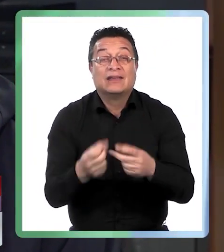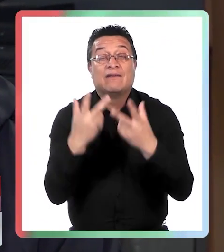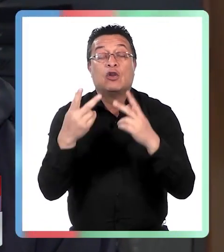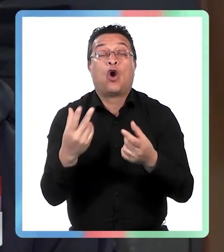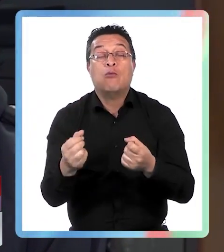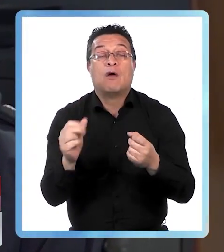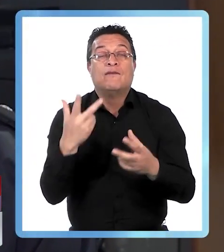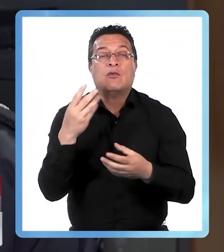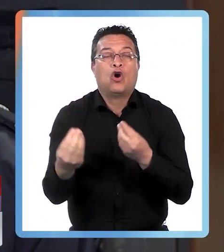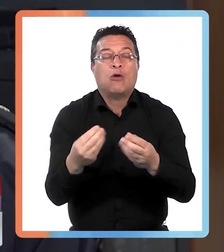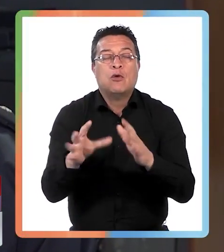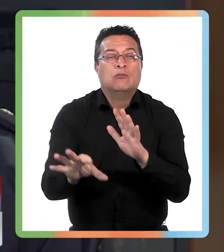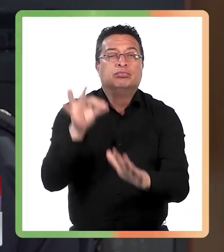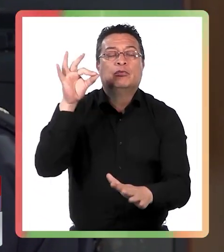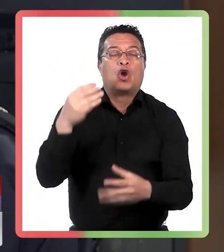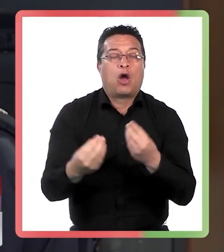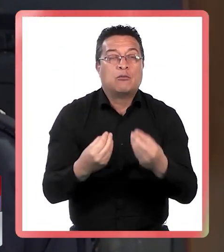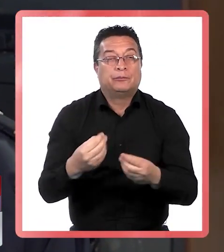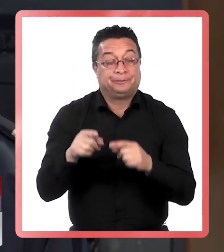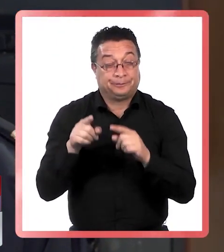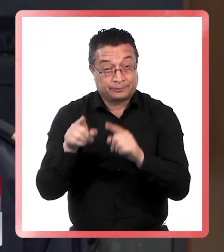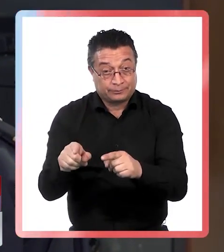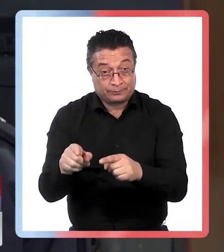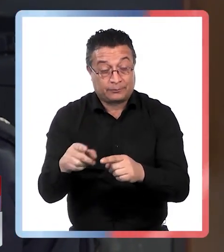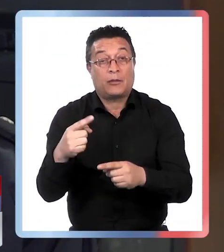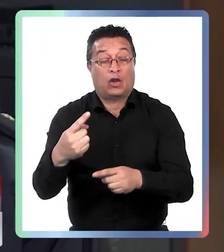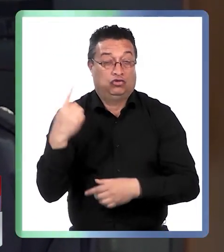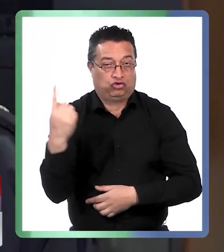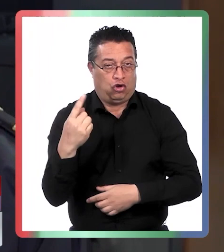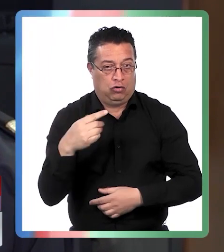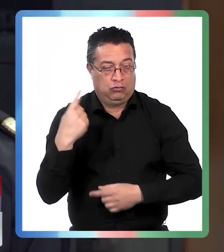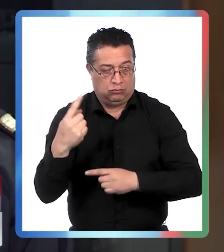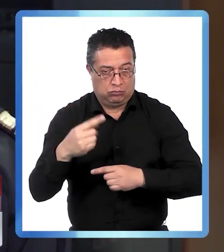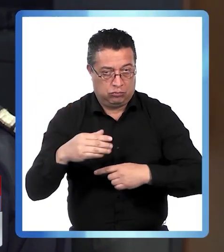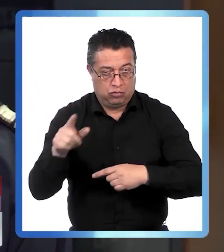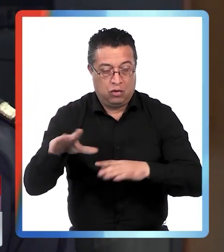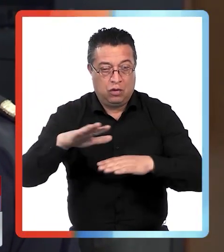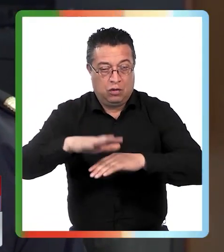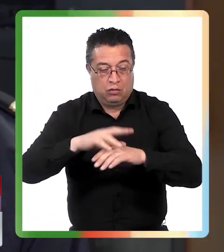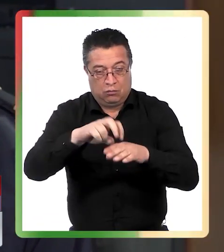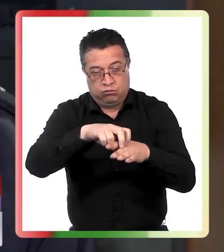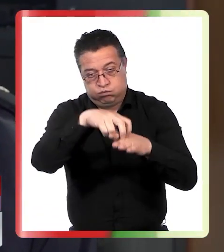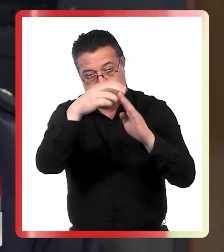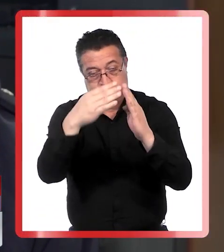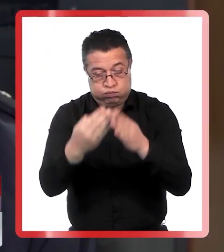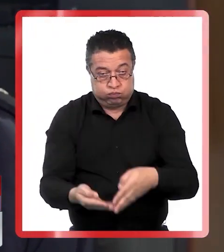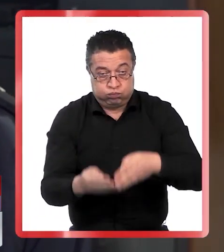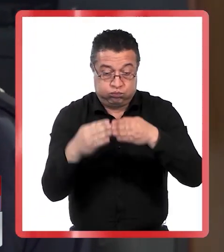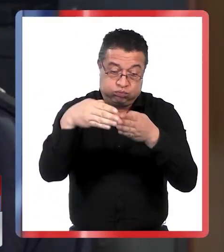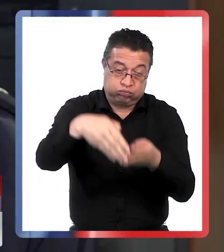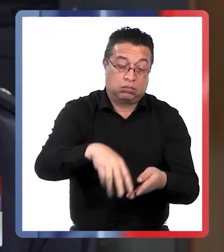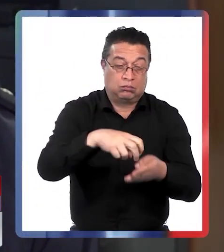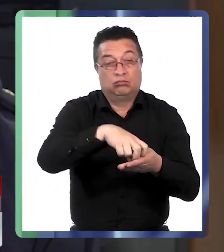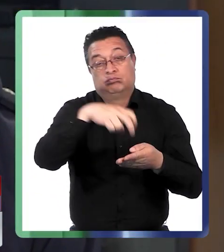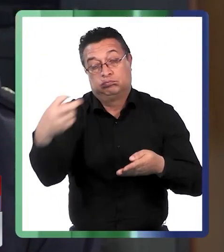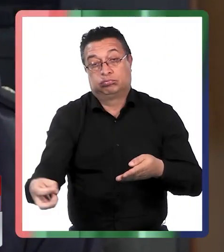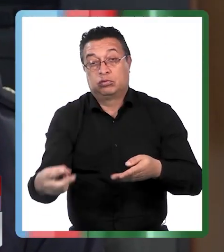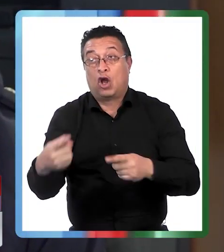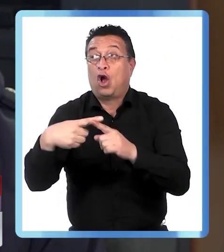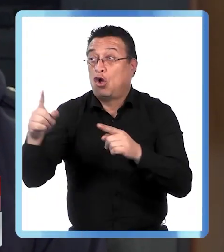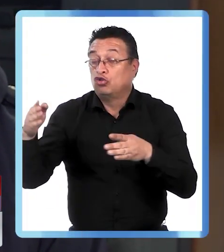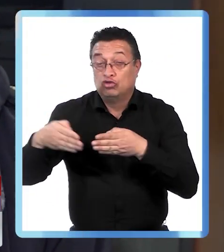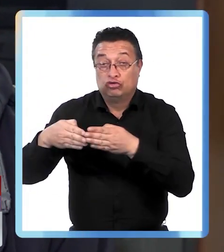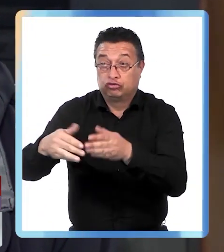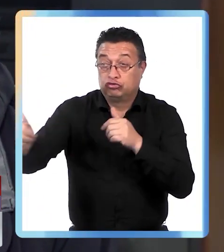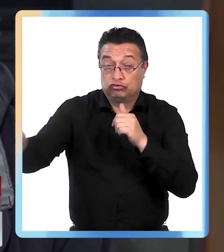él logra mantenerse y cómo lo rescatan? Esa persona logra salir por sus propios medios de la embarcación que se está hundiendo y una embarcación que iba